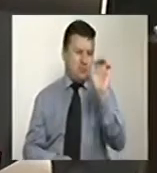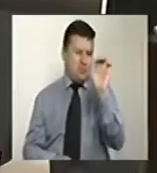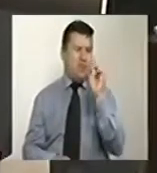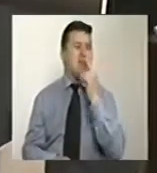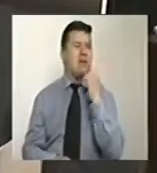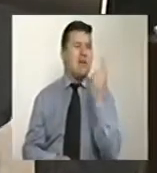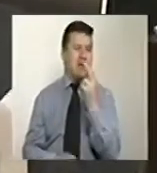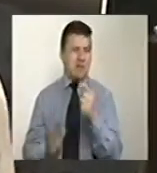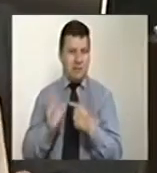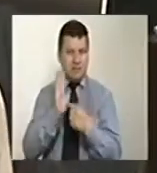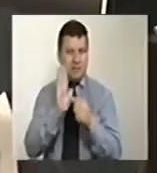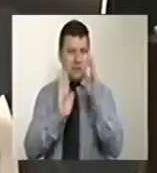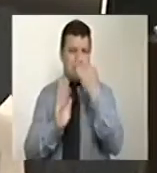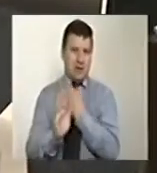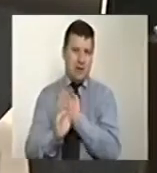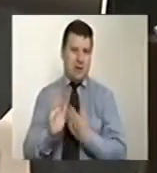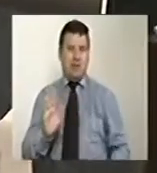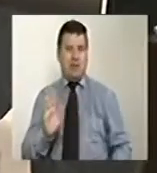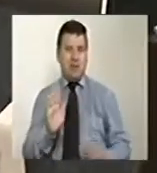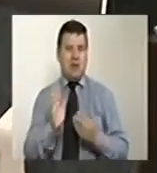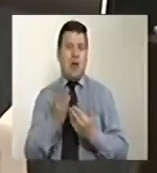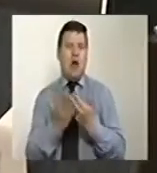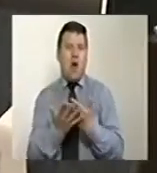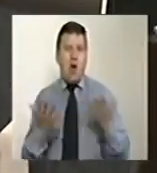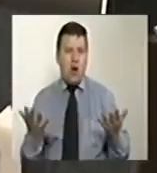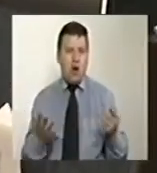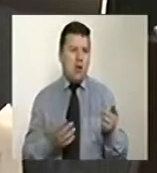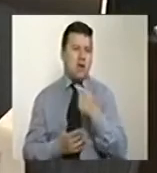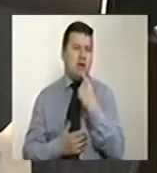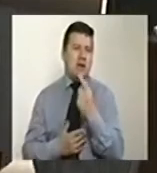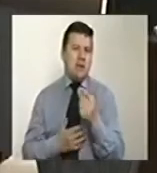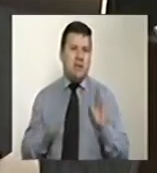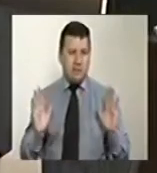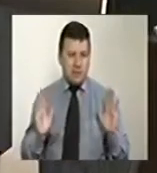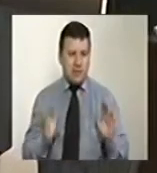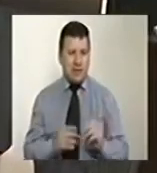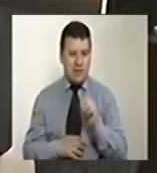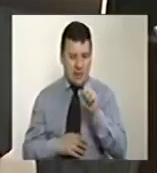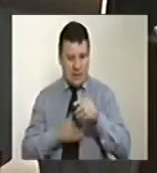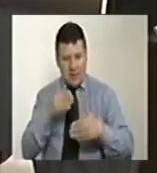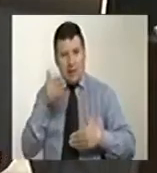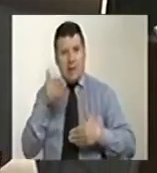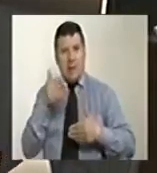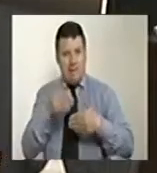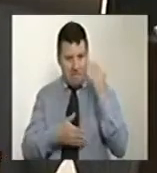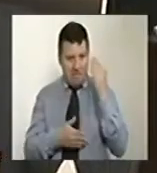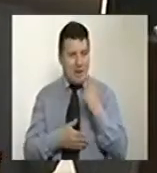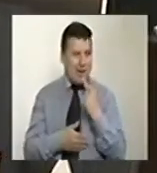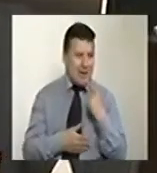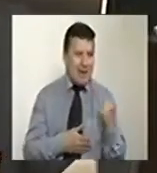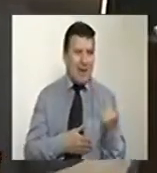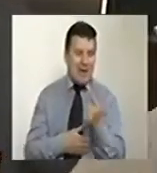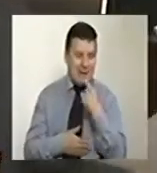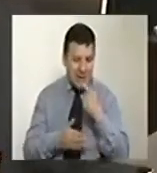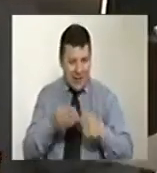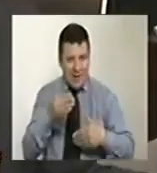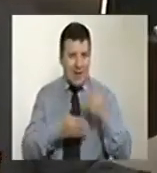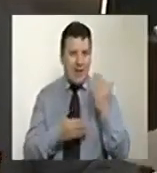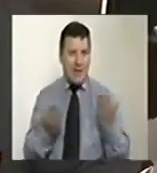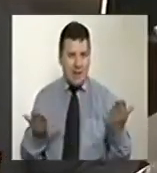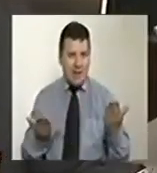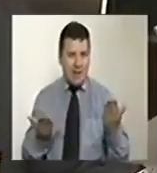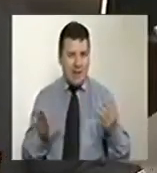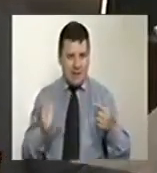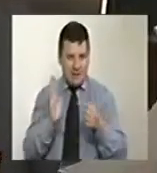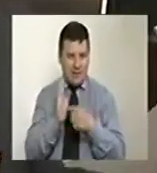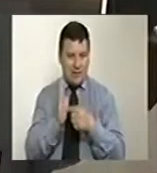recuento, señor presidente, de algunas cosas que no hemos mencionado y que tenemos que empezar a mencionar ahorita que el